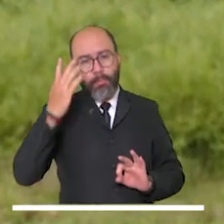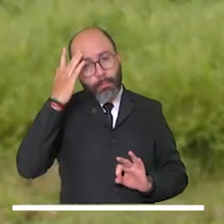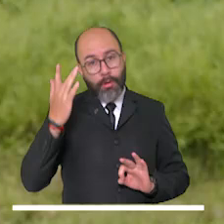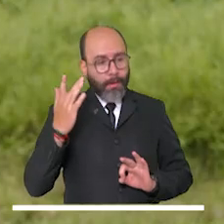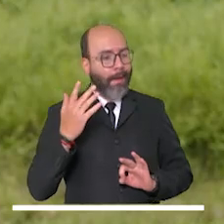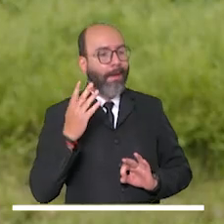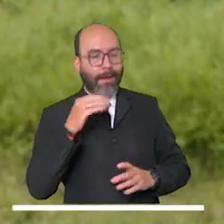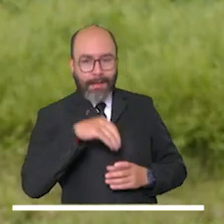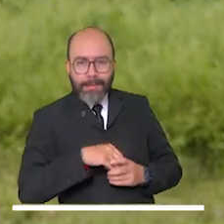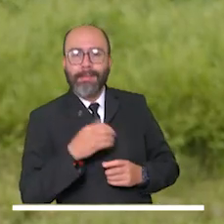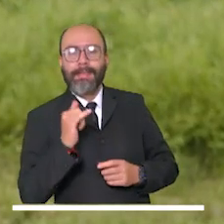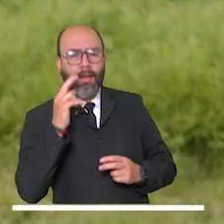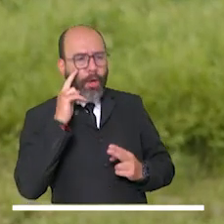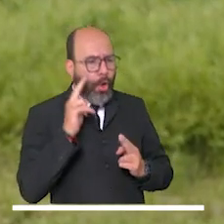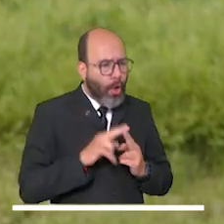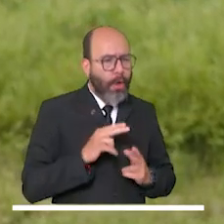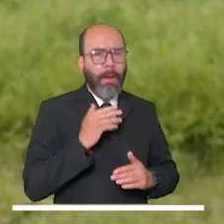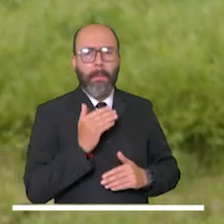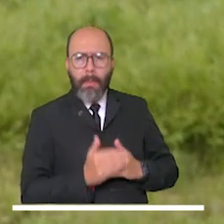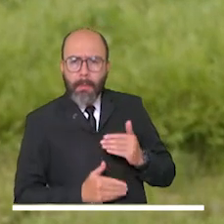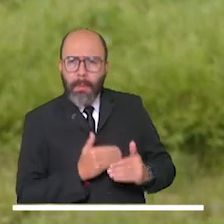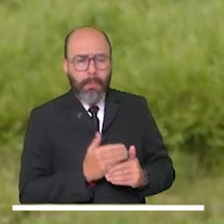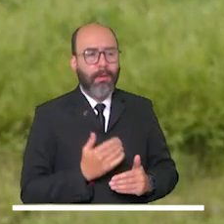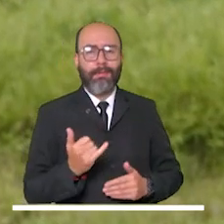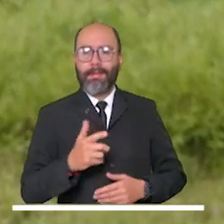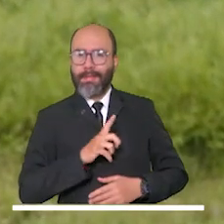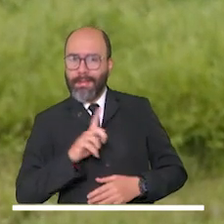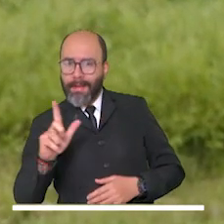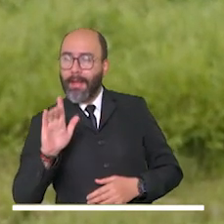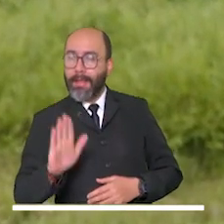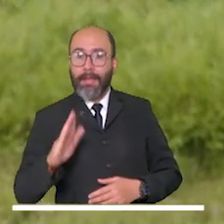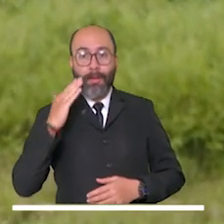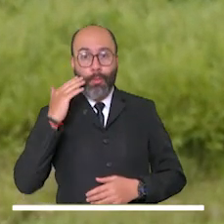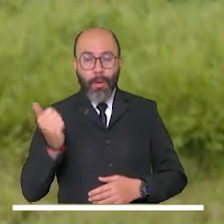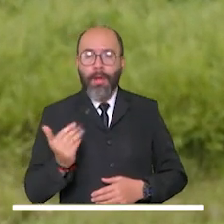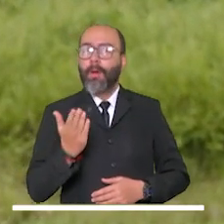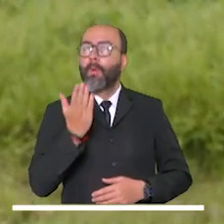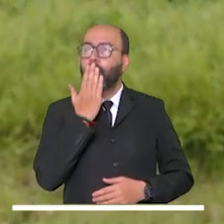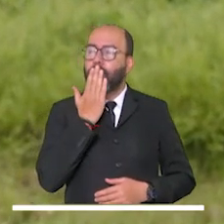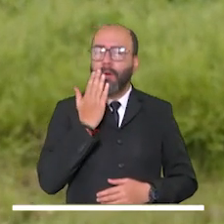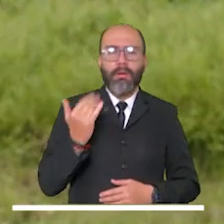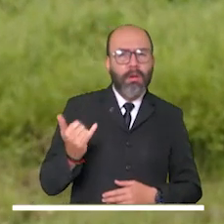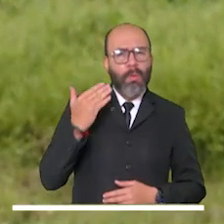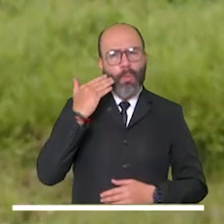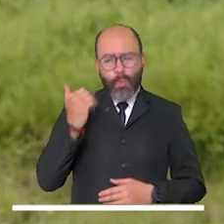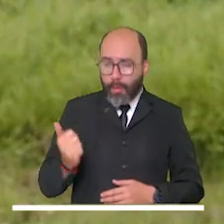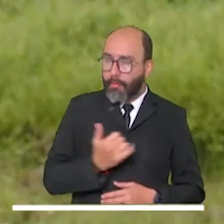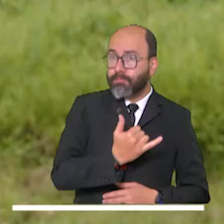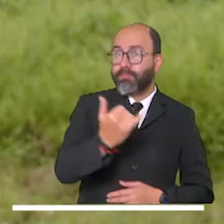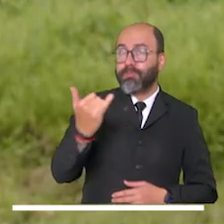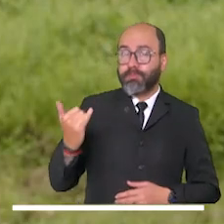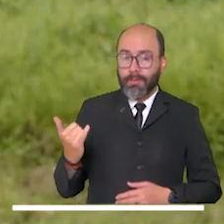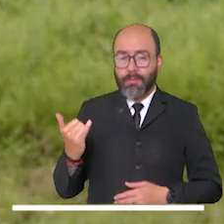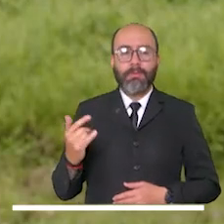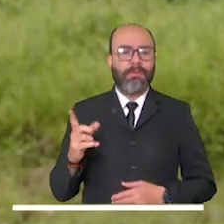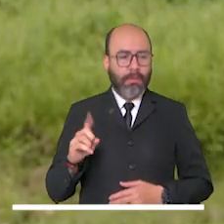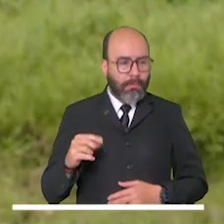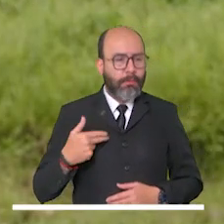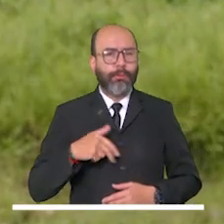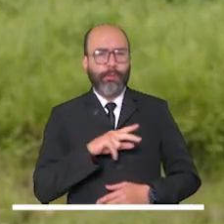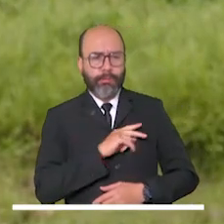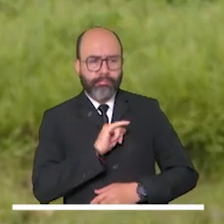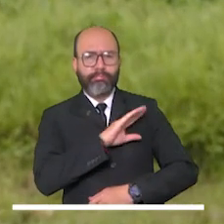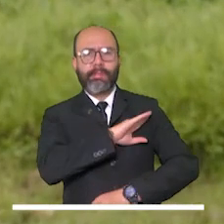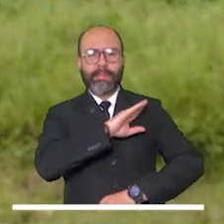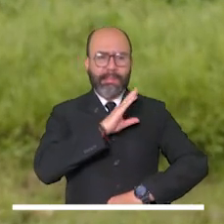va conociendo los conocimientos de liderazgo como mujeres indígenas porque las mujeres nosotros también somos capaces de